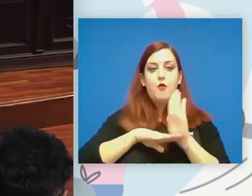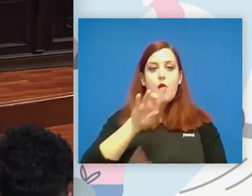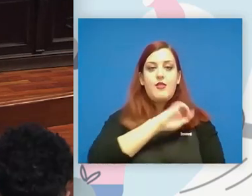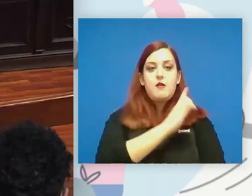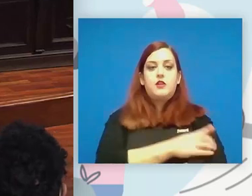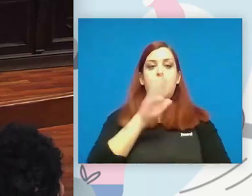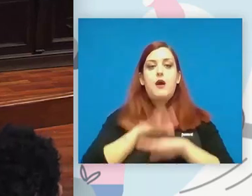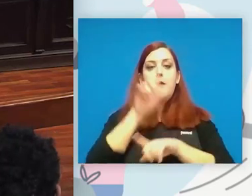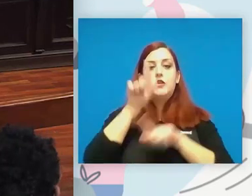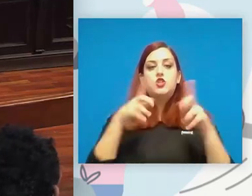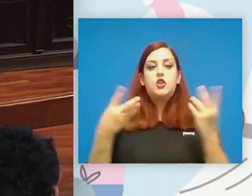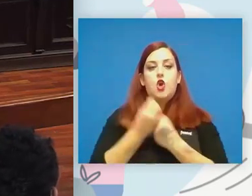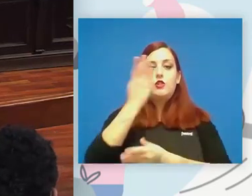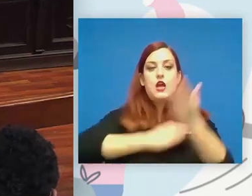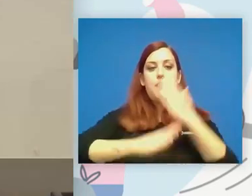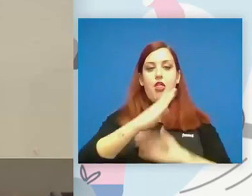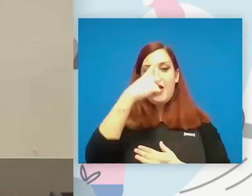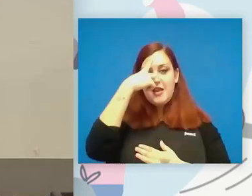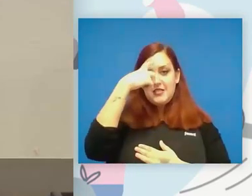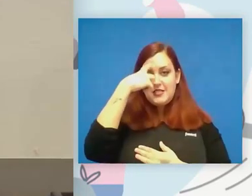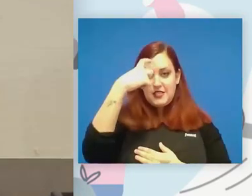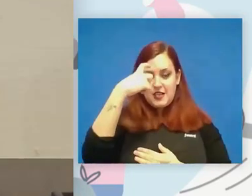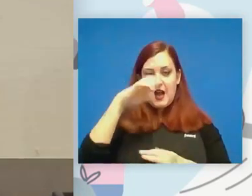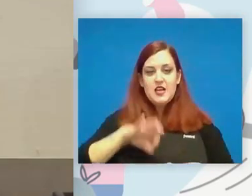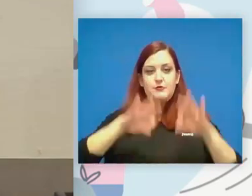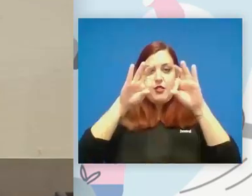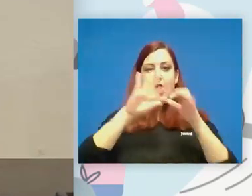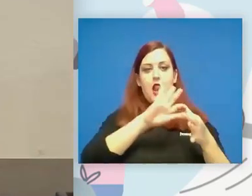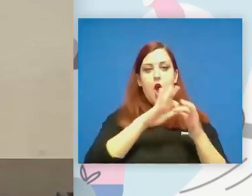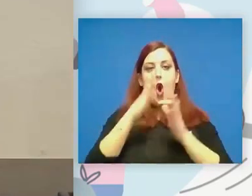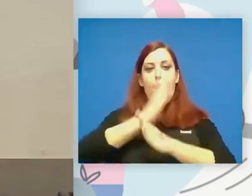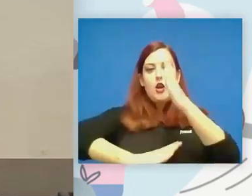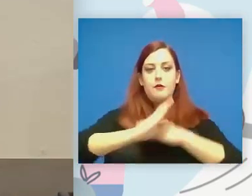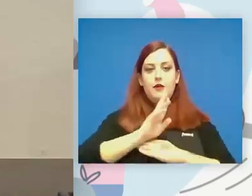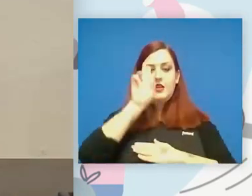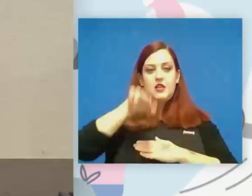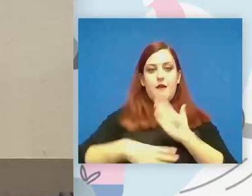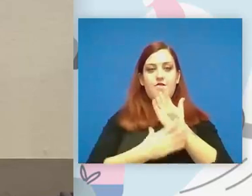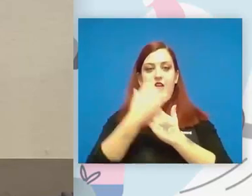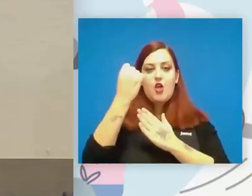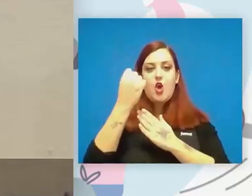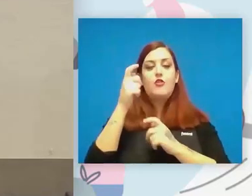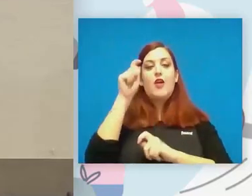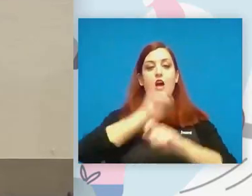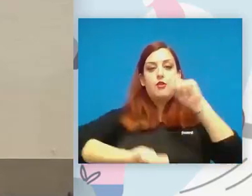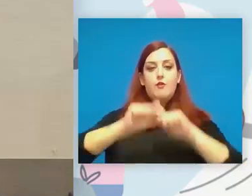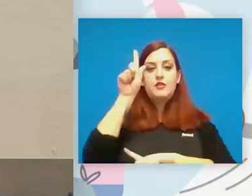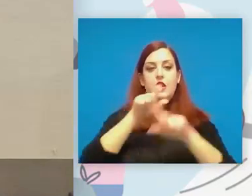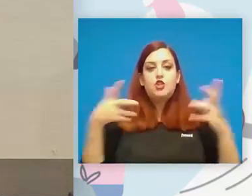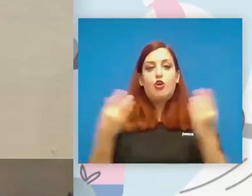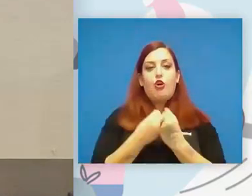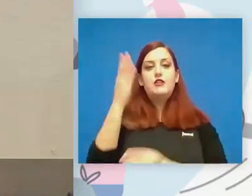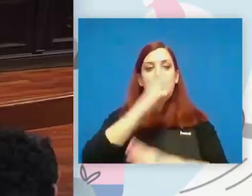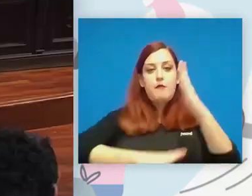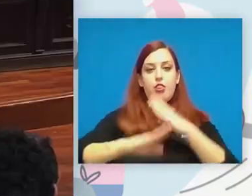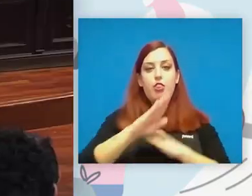personas con discapacidad psíquica Special Olympics desarrollado por la Federación de asociaciones de personas con discapacidad